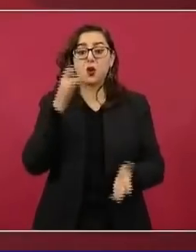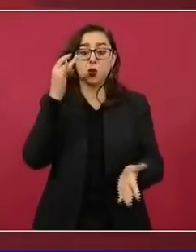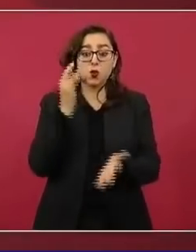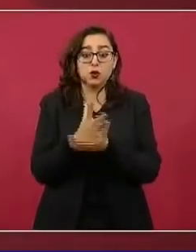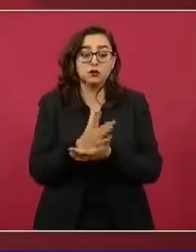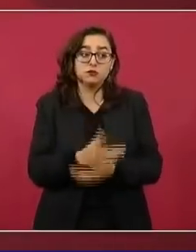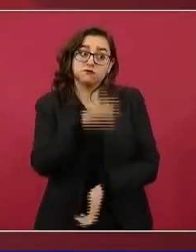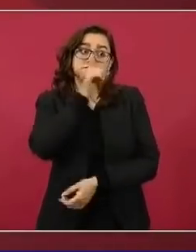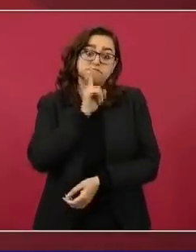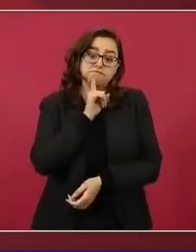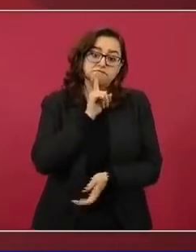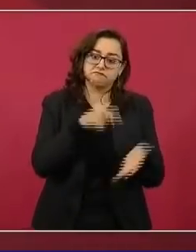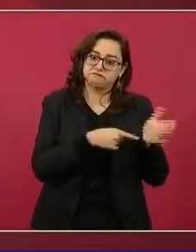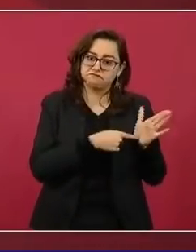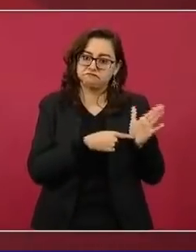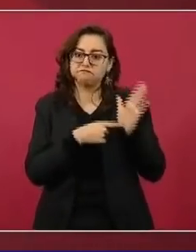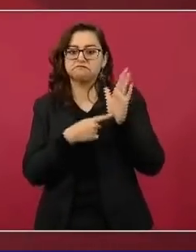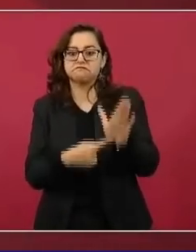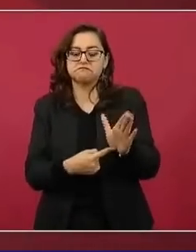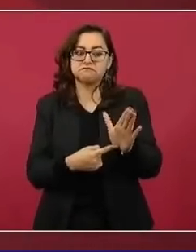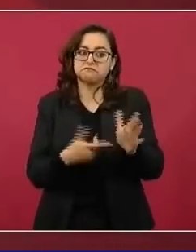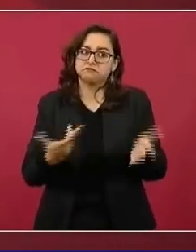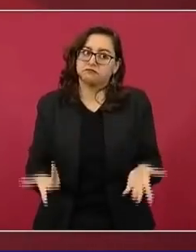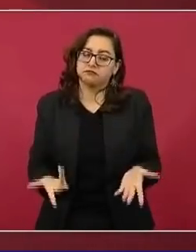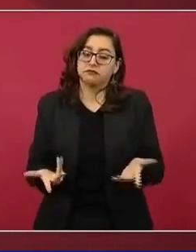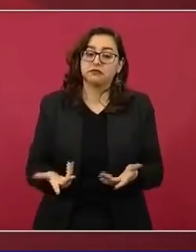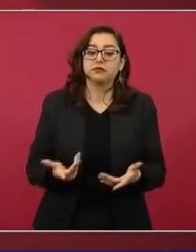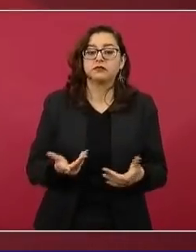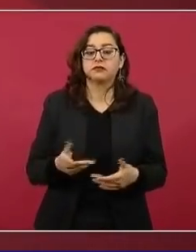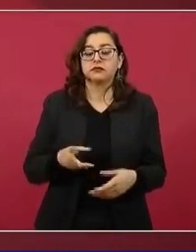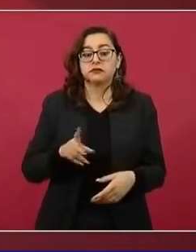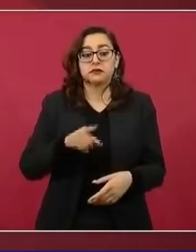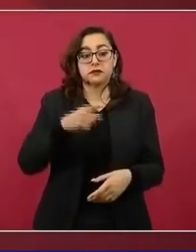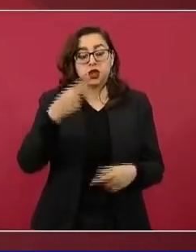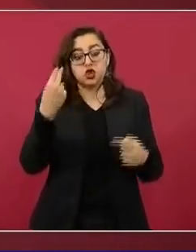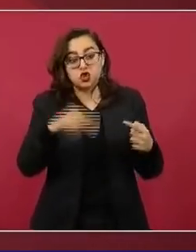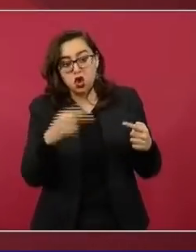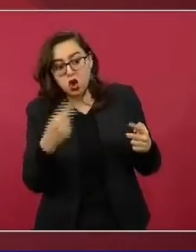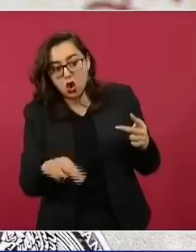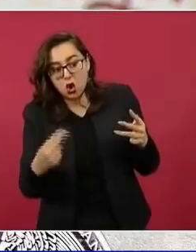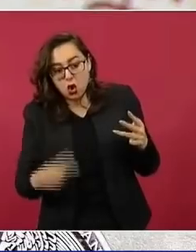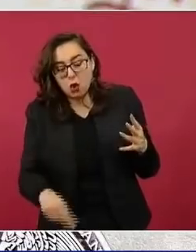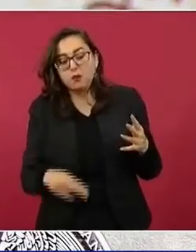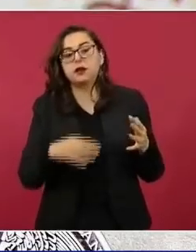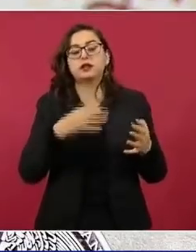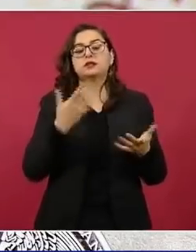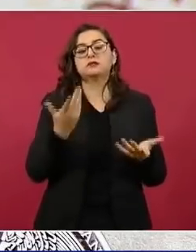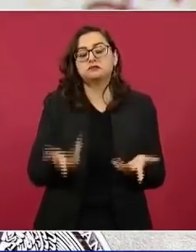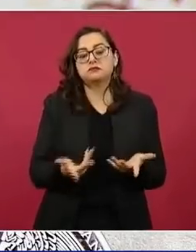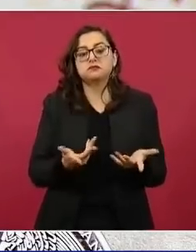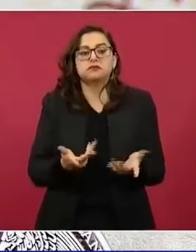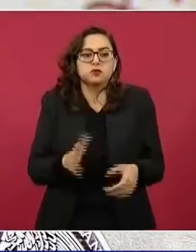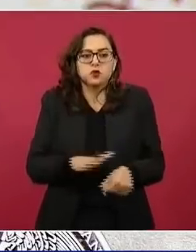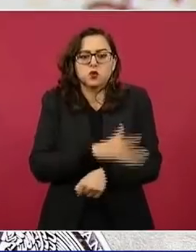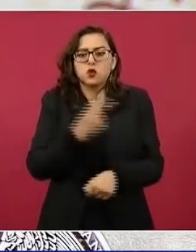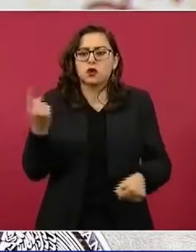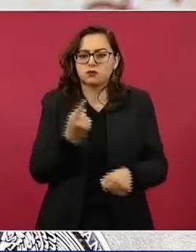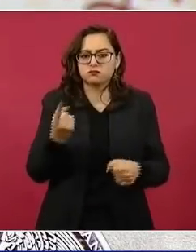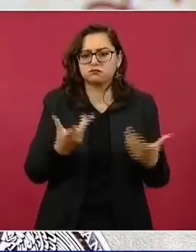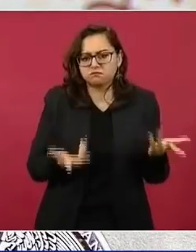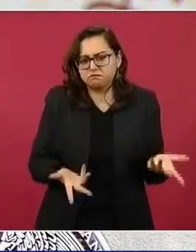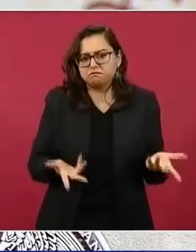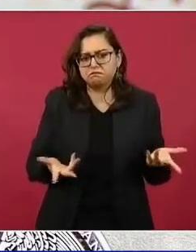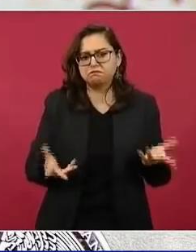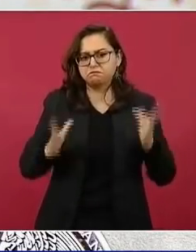falsedades. Si aparecen medios de comunicación y nombres de comunicadores es con fines didácticos,